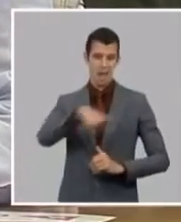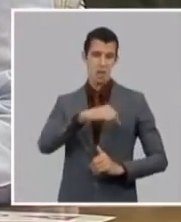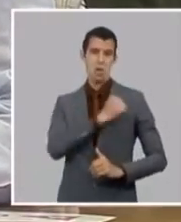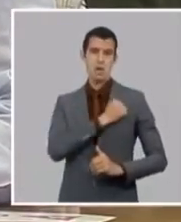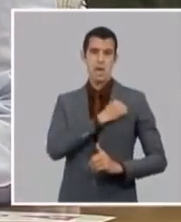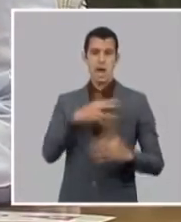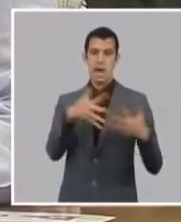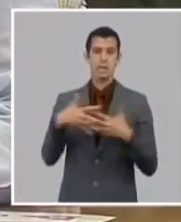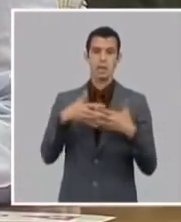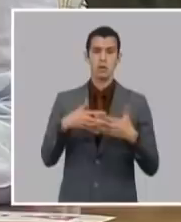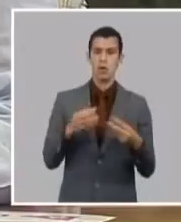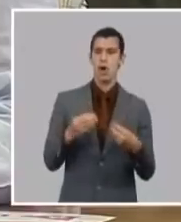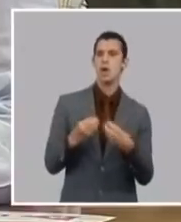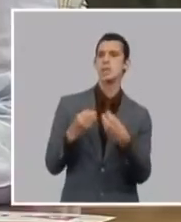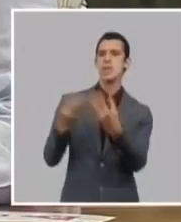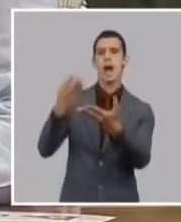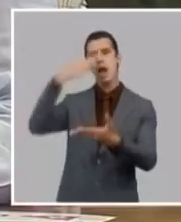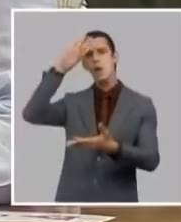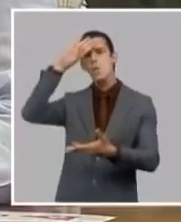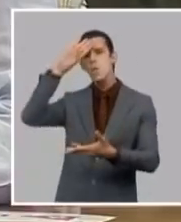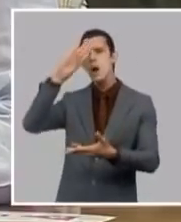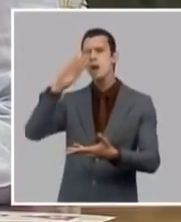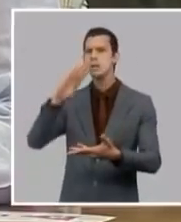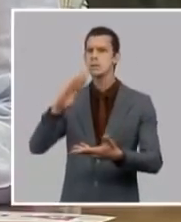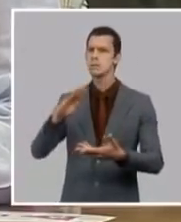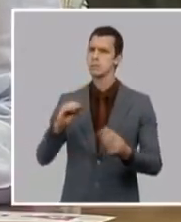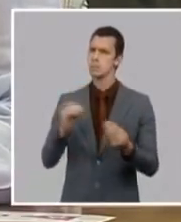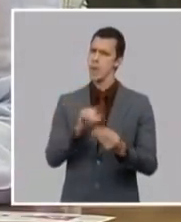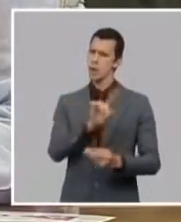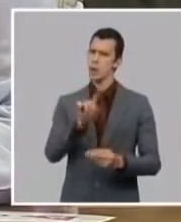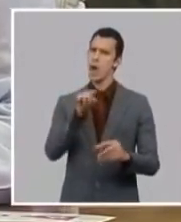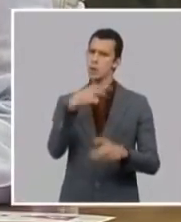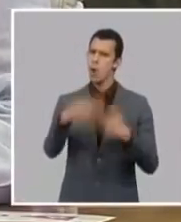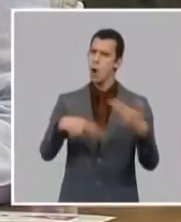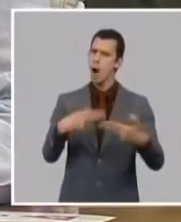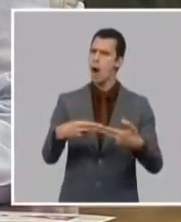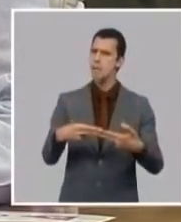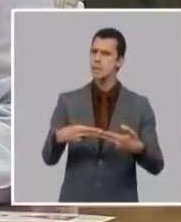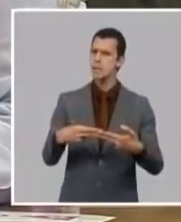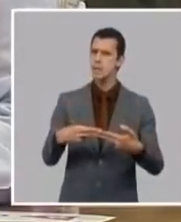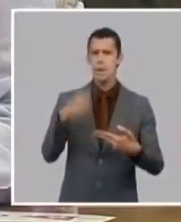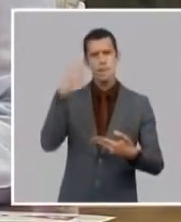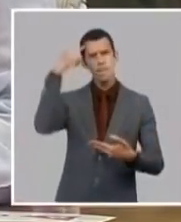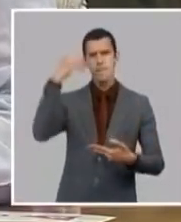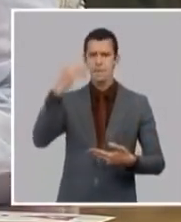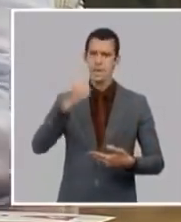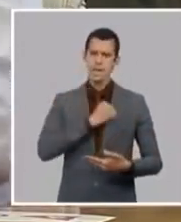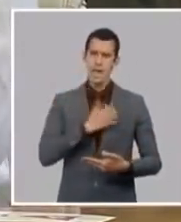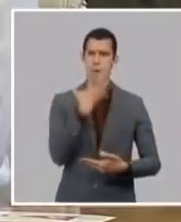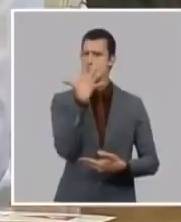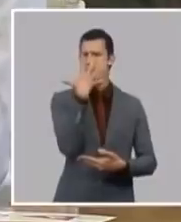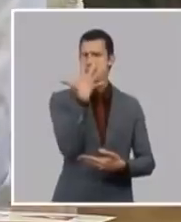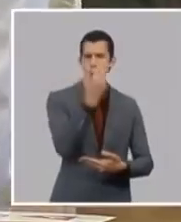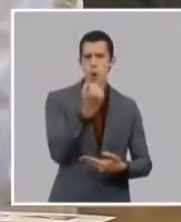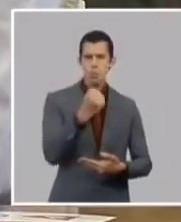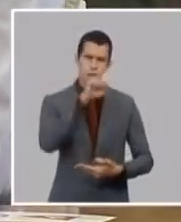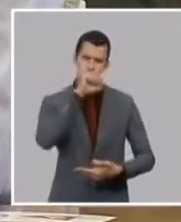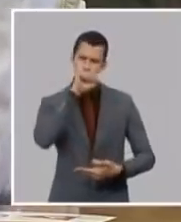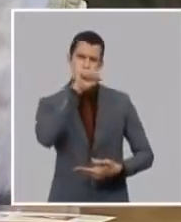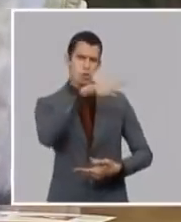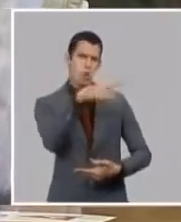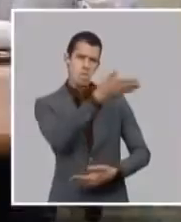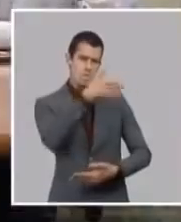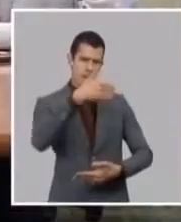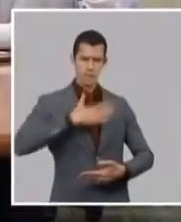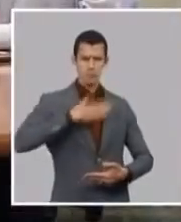provocación cuando protagonizan una acción no acuden a una bandera cubana acuden a una bandera norteamericana y por